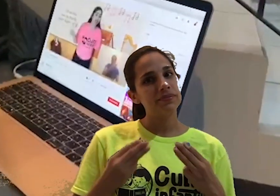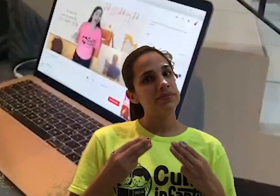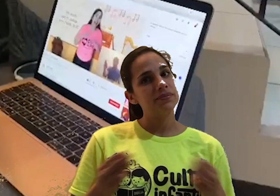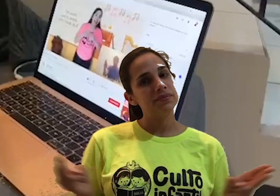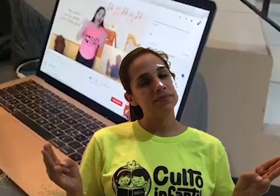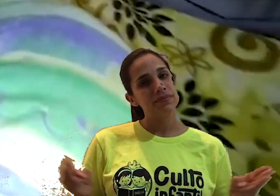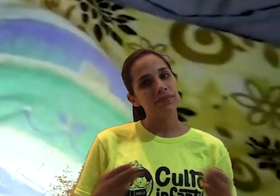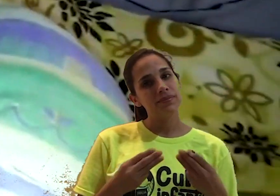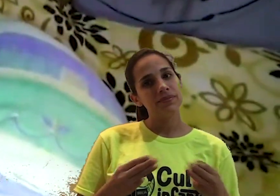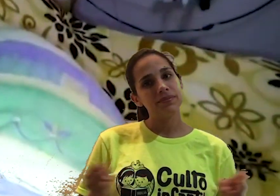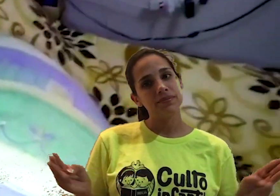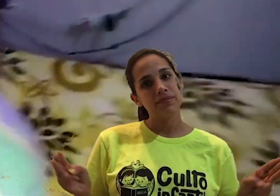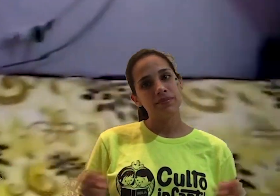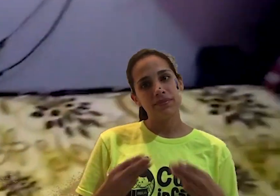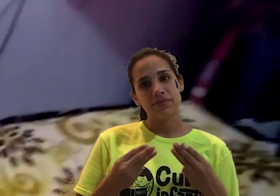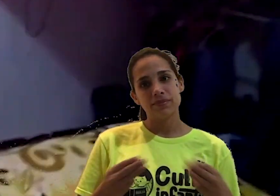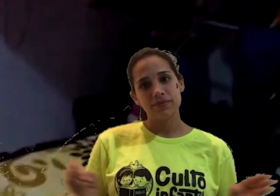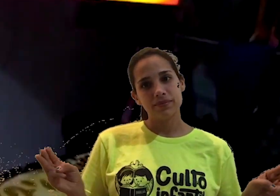andando a ¡Adiós!